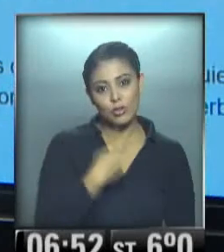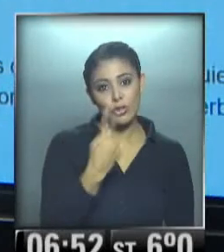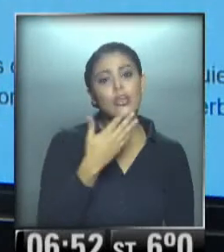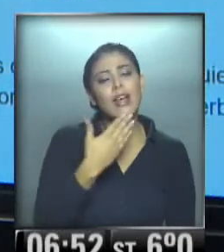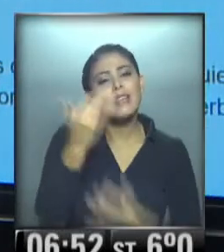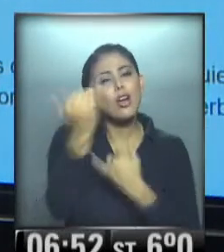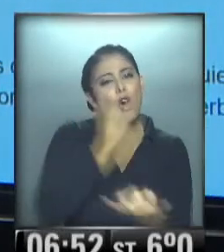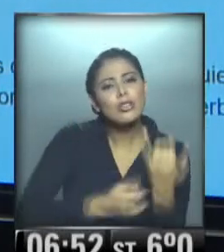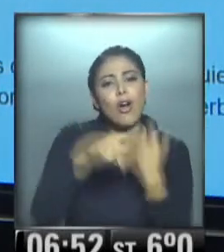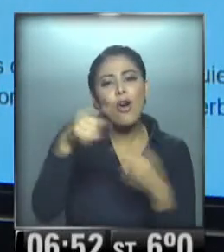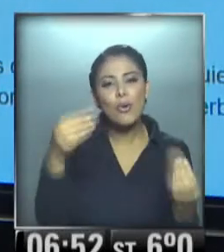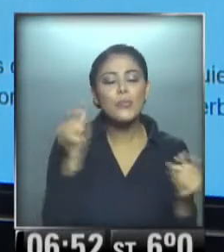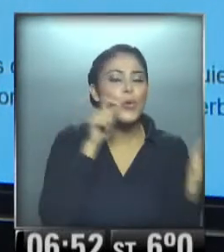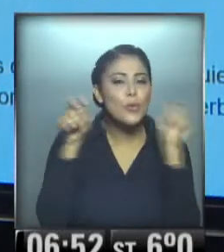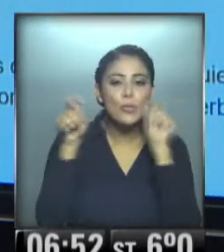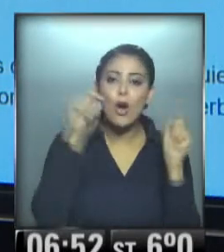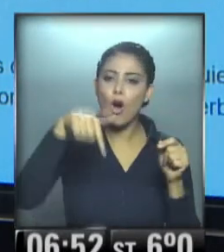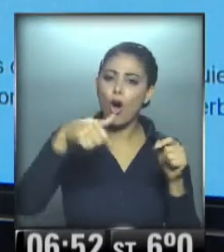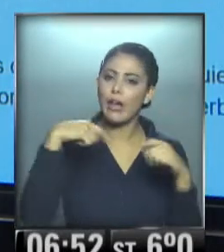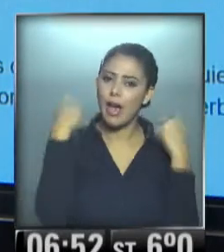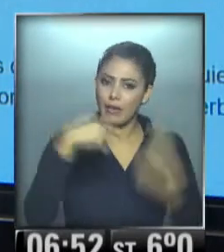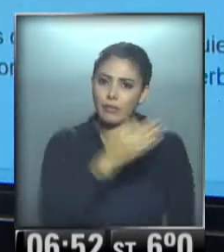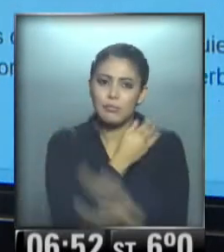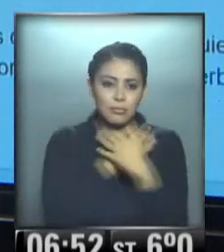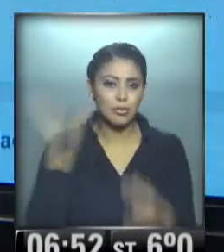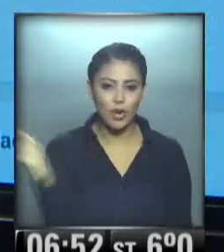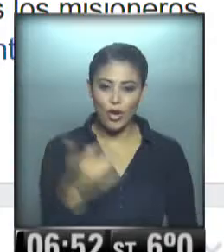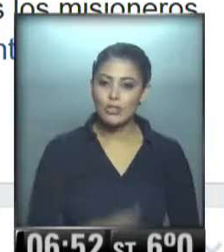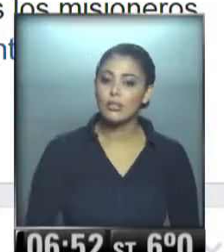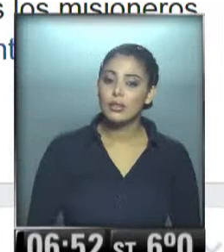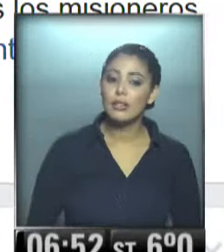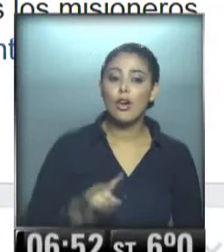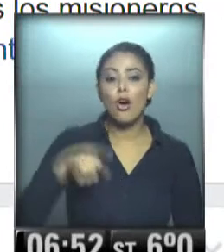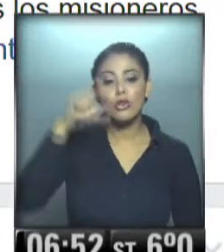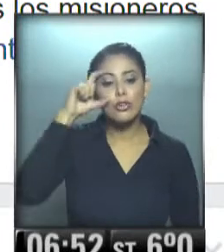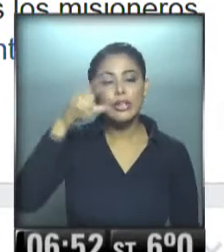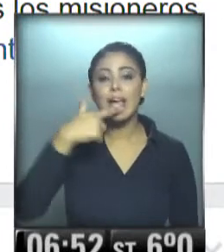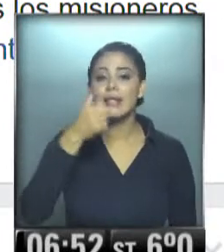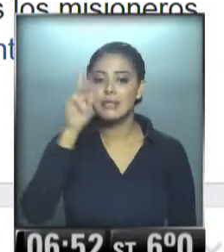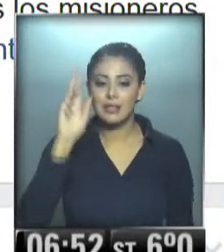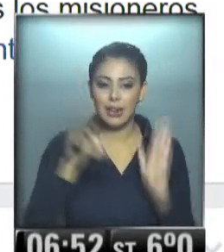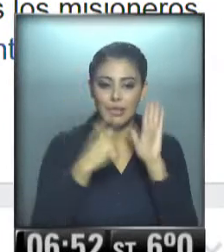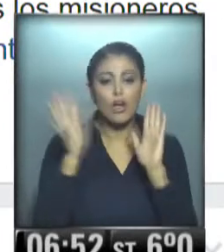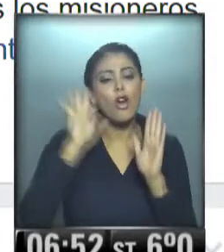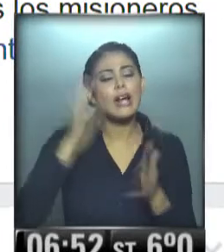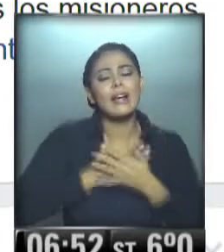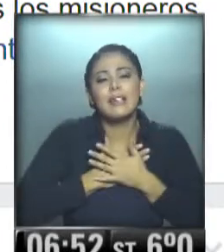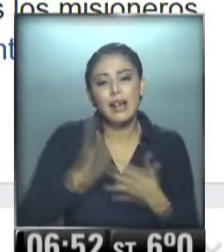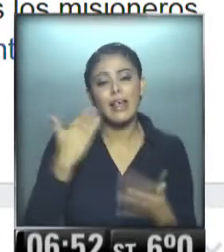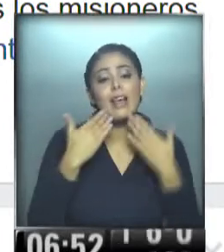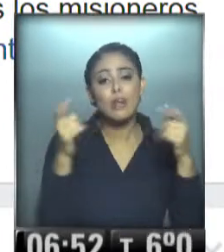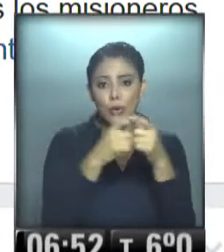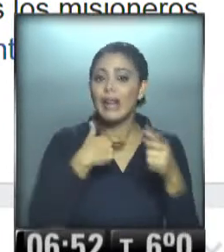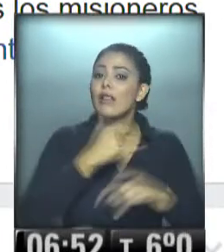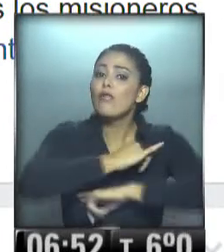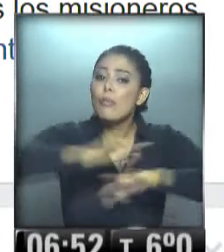contarnos lo que hacen. Besos, hoy mucho abrigo para todos. Aparece César Sturner. Dice, hola, querida Nadia, a través de tu programa. Les